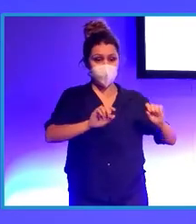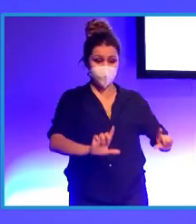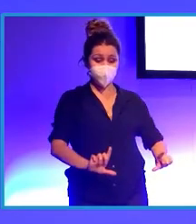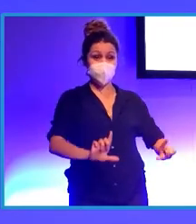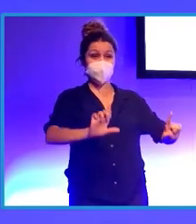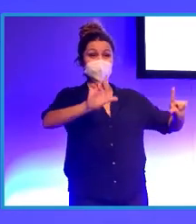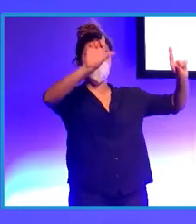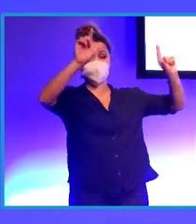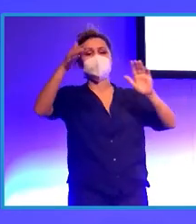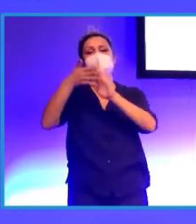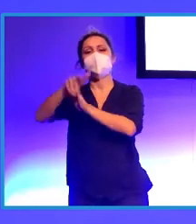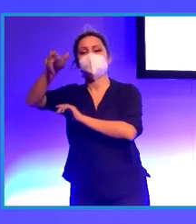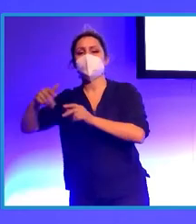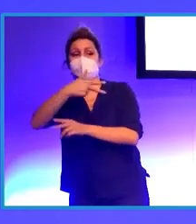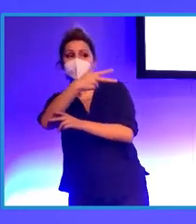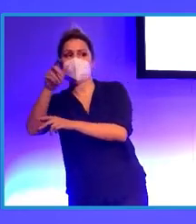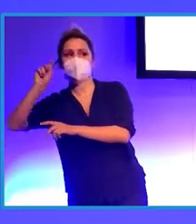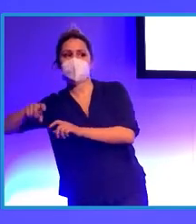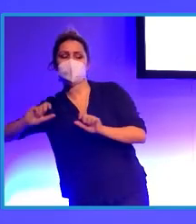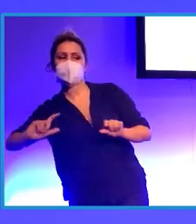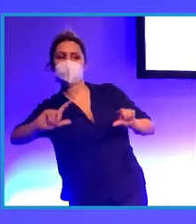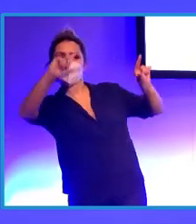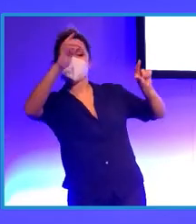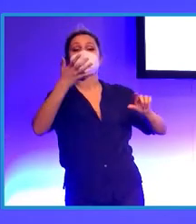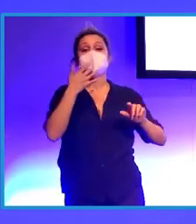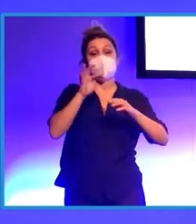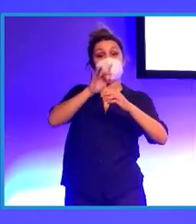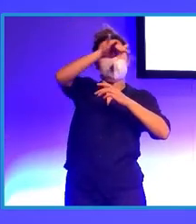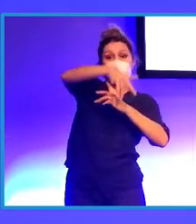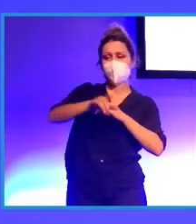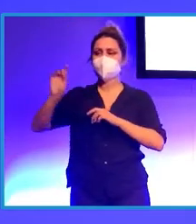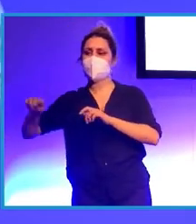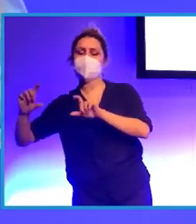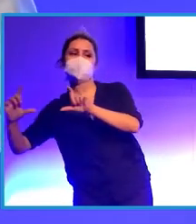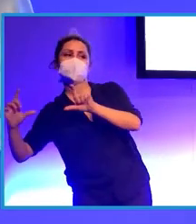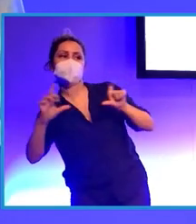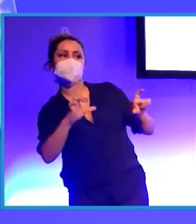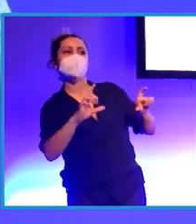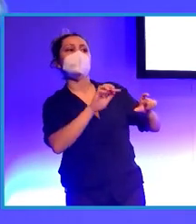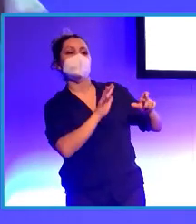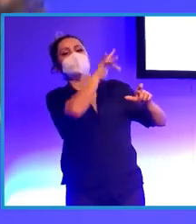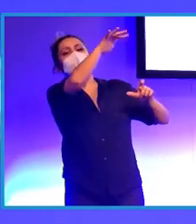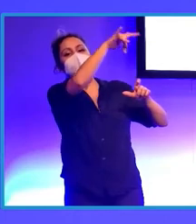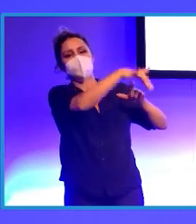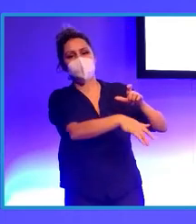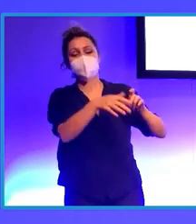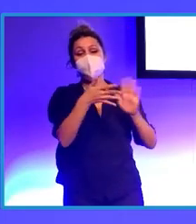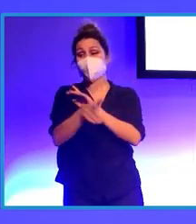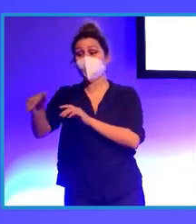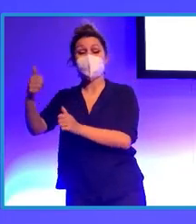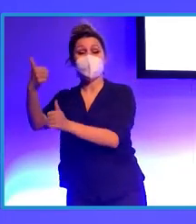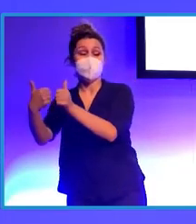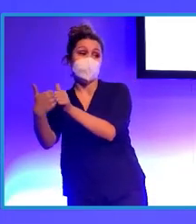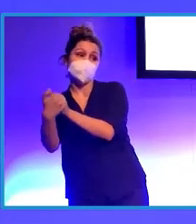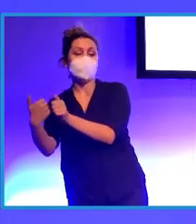le da un botón. Cada vez que queremos que haya fuego, pues se le da un botón. Entonces, tienes que estar controlando un poco no solo las cámaras, el